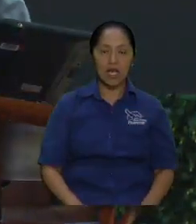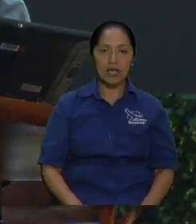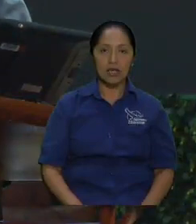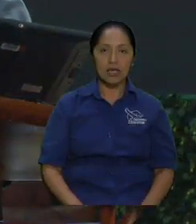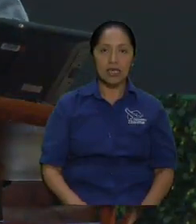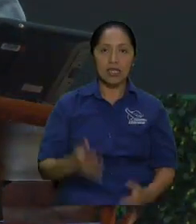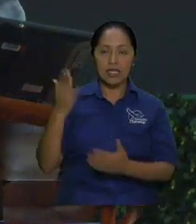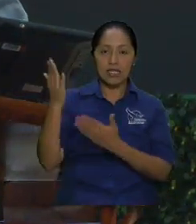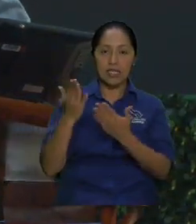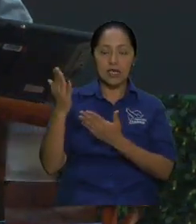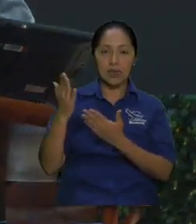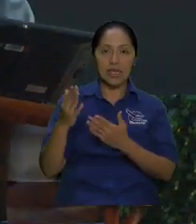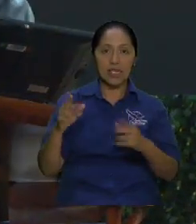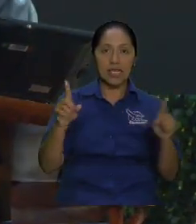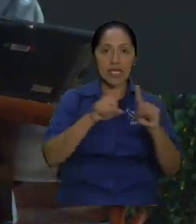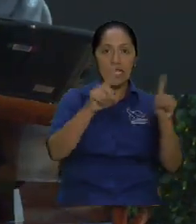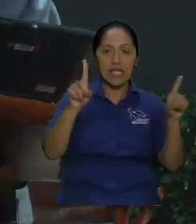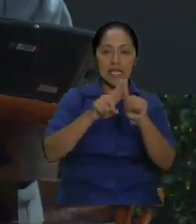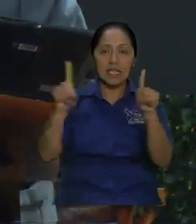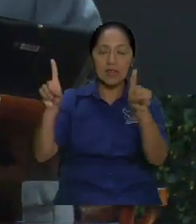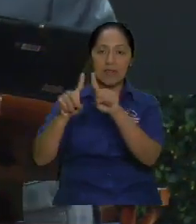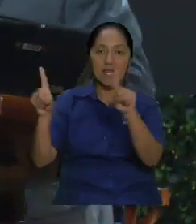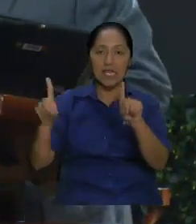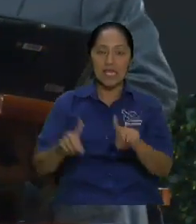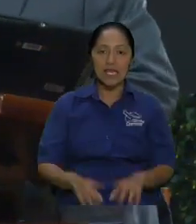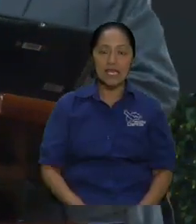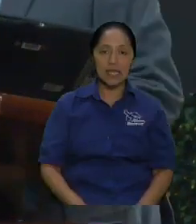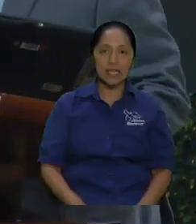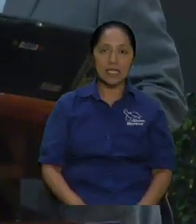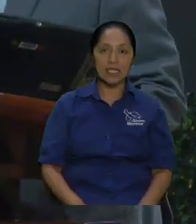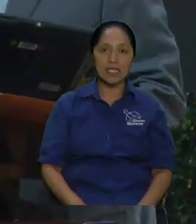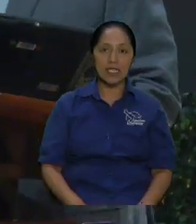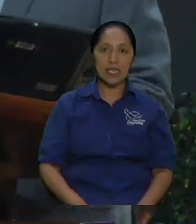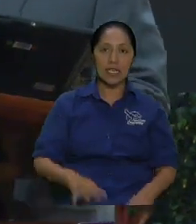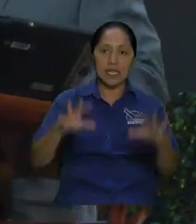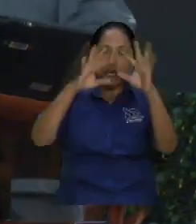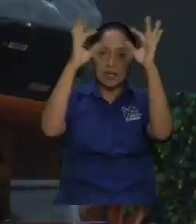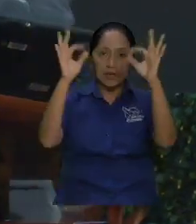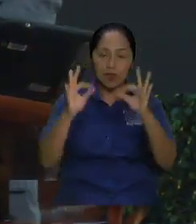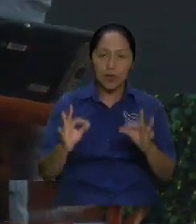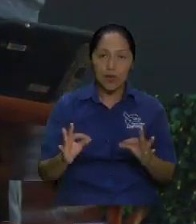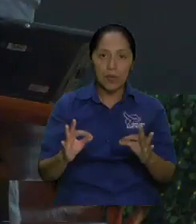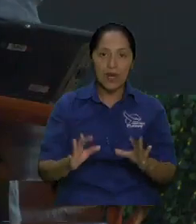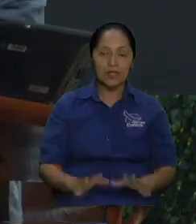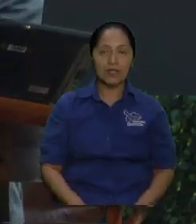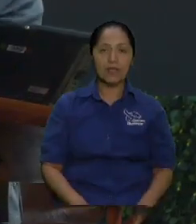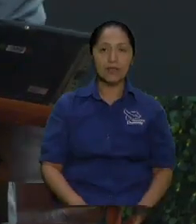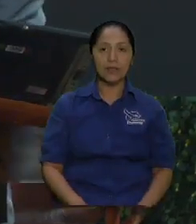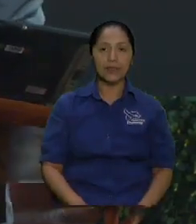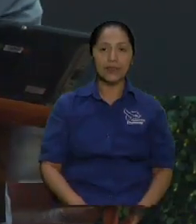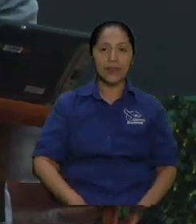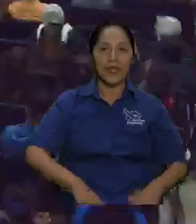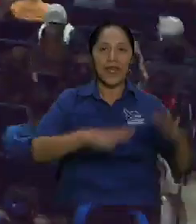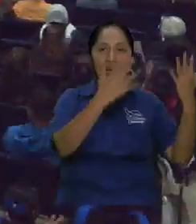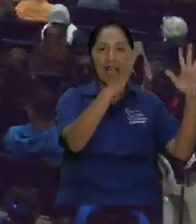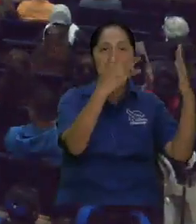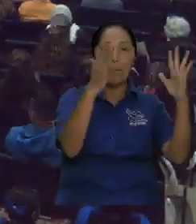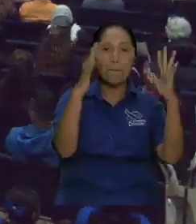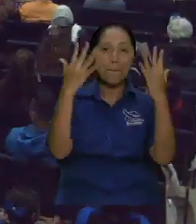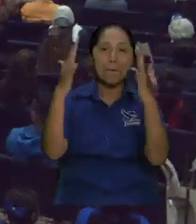pero ama el servicio hermano porque esa es tu comida vamos a continuar rapidito denle un aplauso al reino se queda así tanto